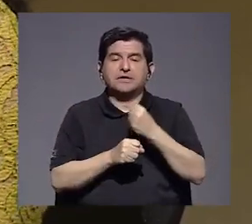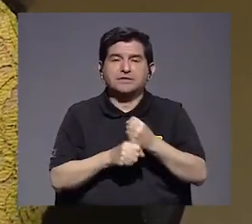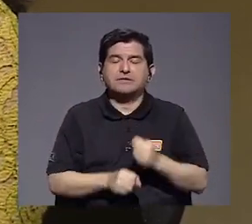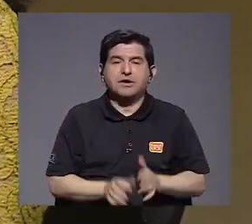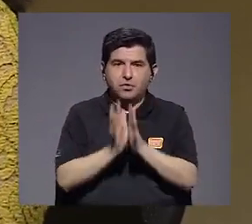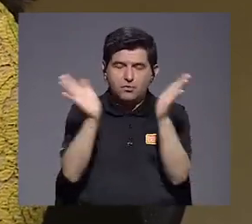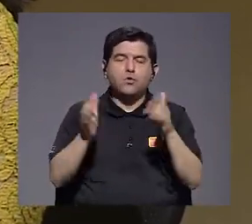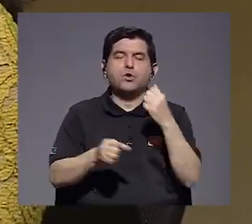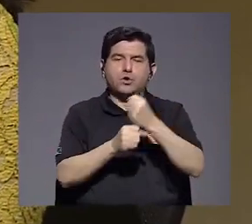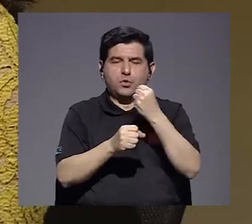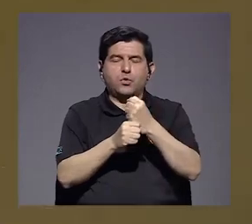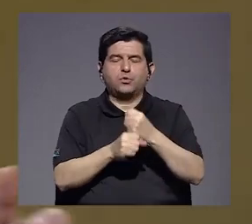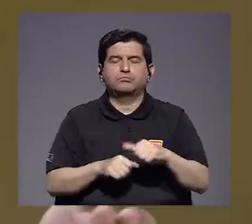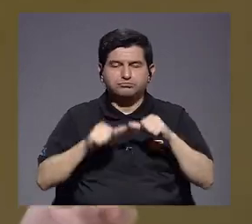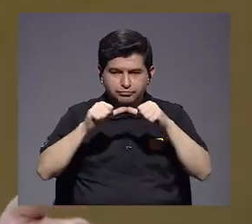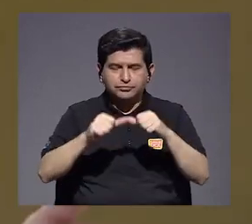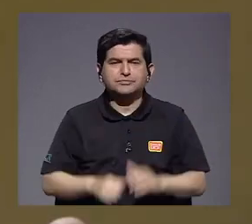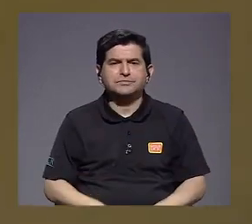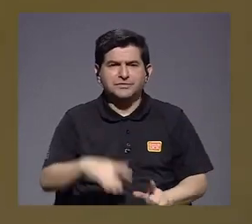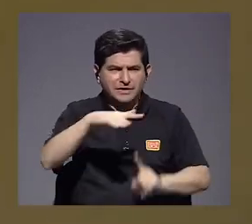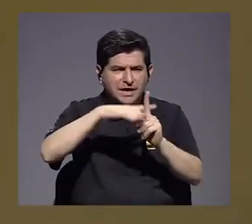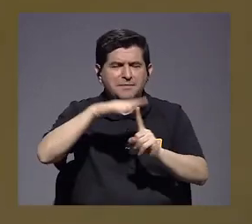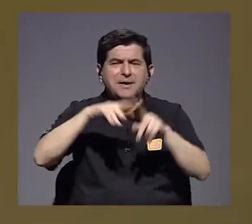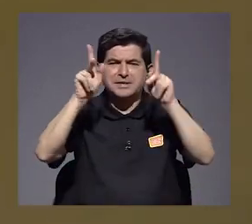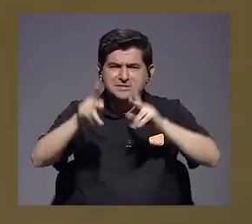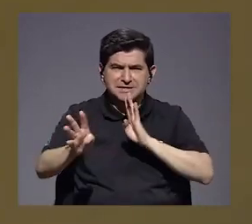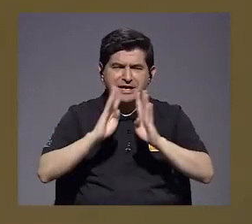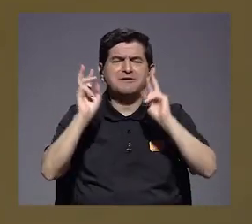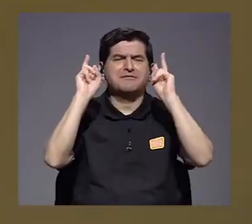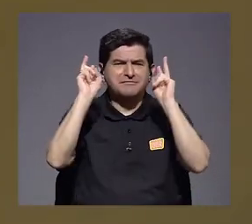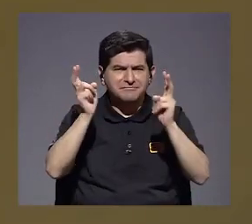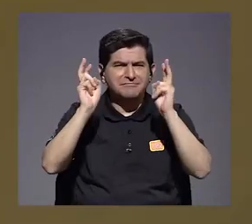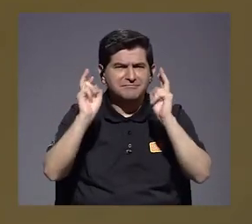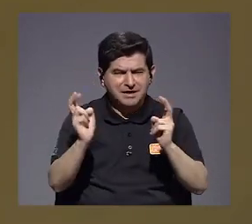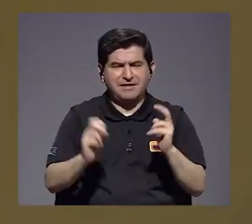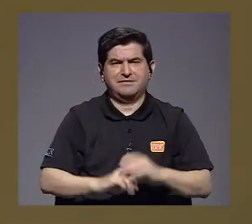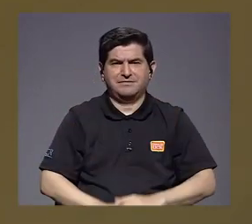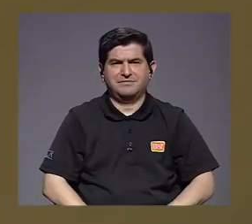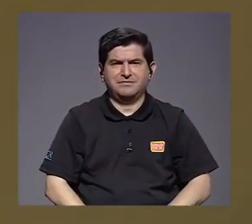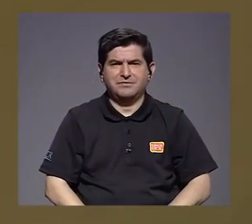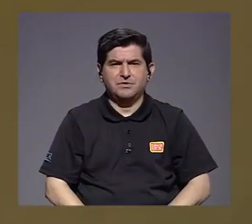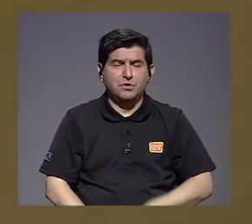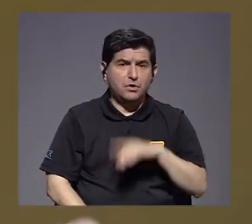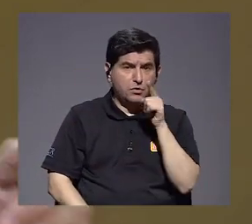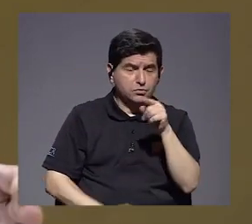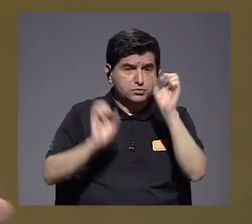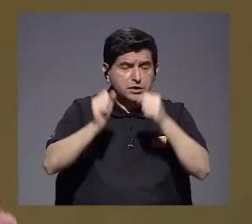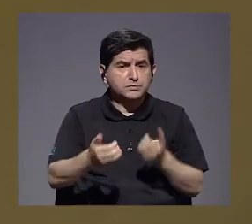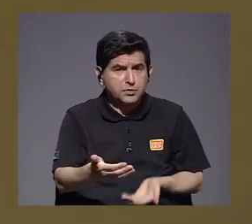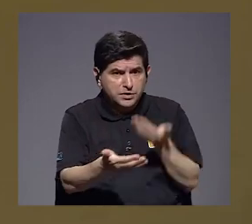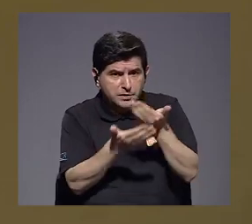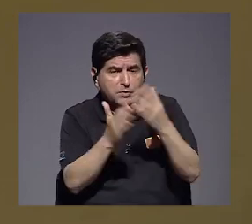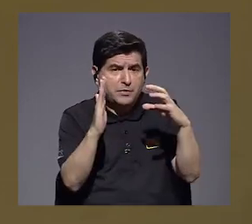público así lo estamos trabajando. Es importante porque aparecen muchas figuras hablando sobre este tema y aunque ustedes lo puedan plantear en textos, es